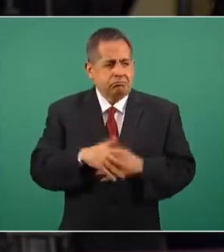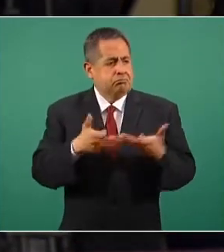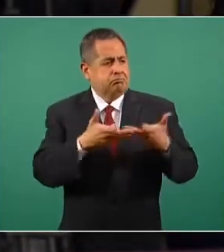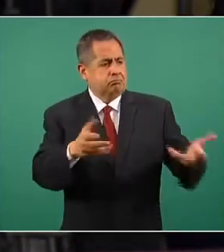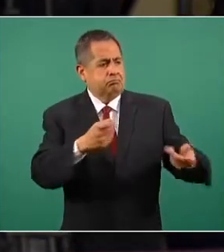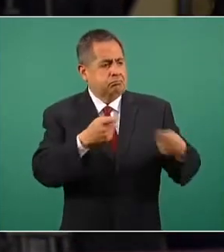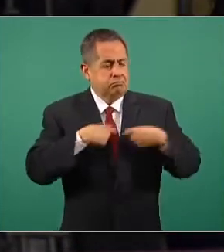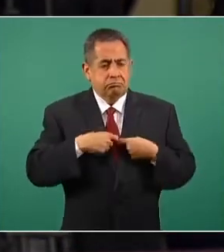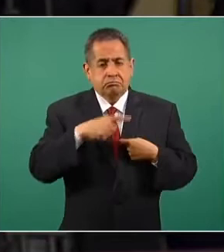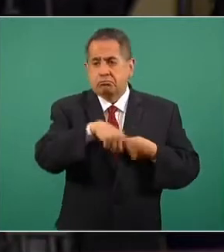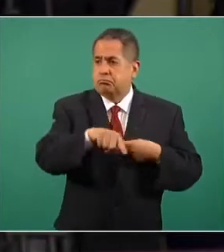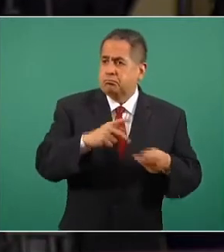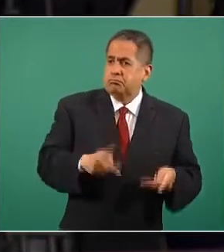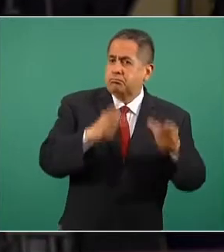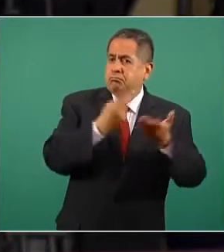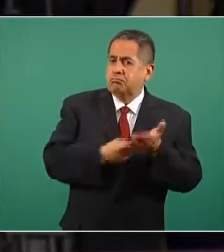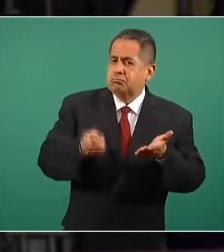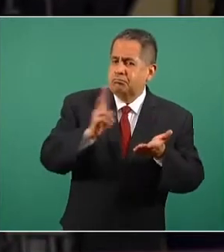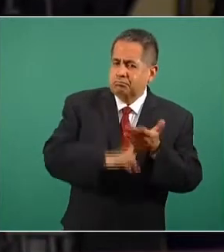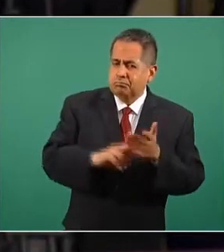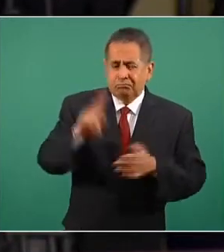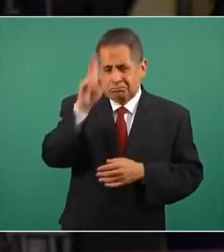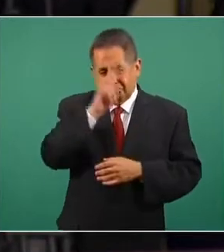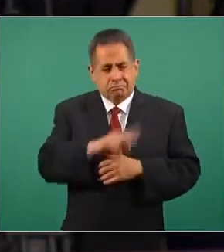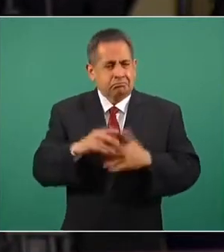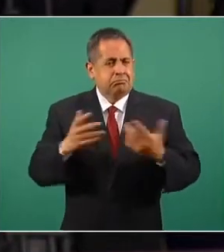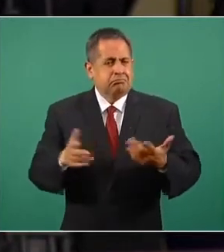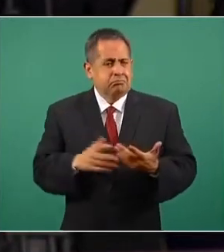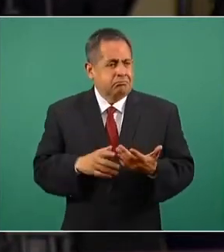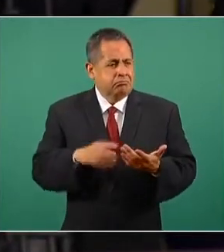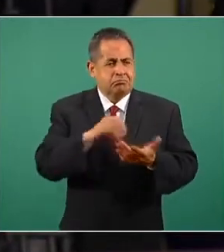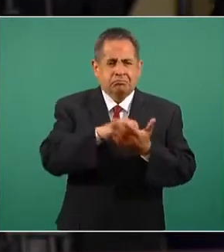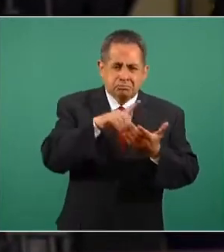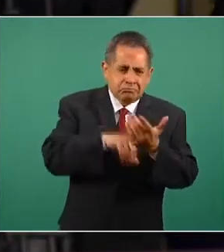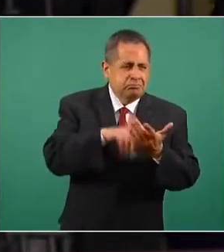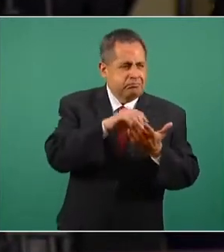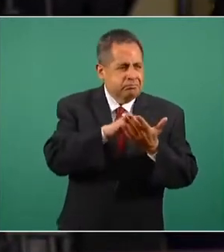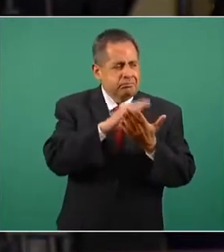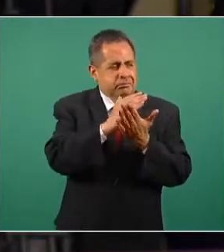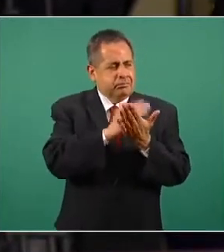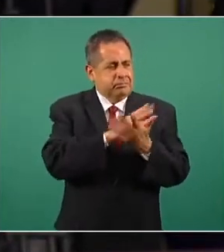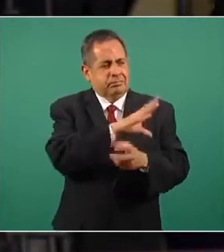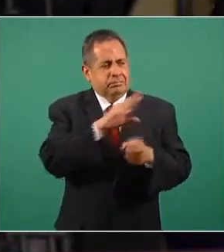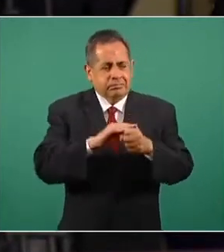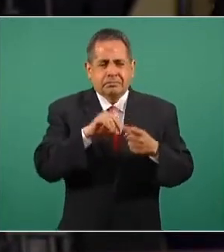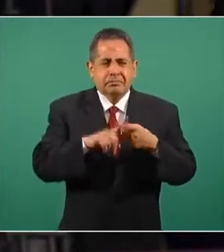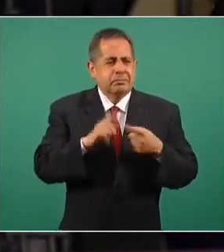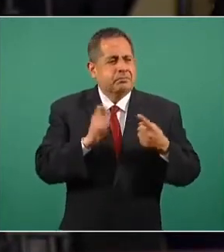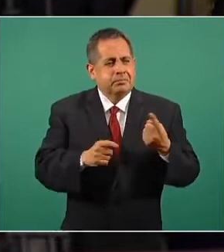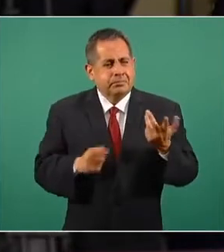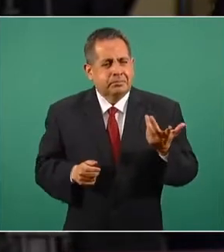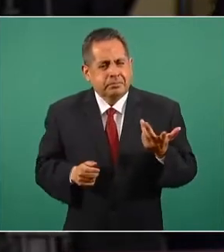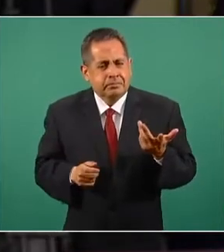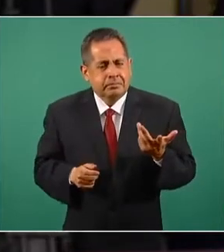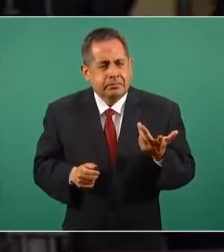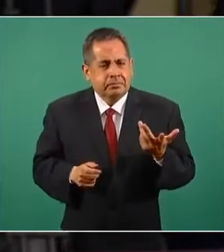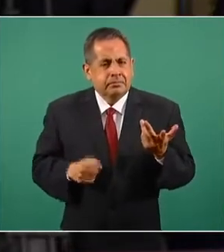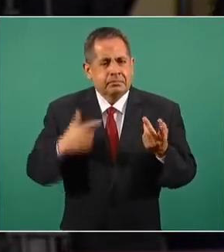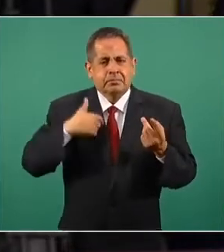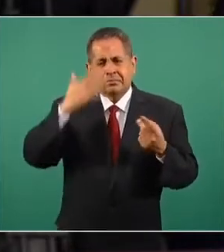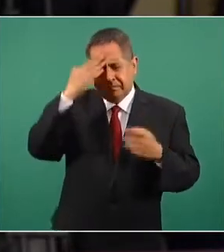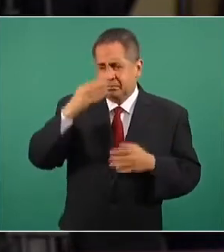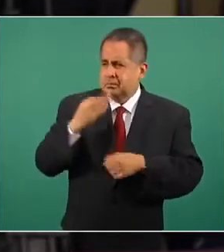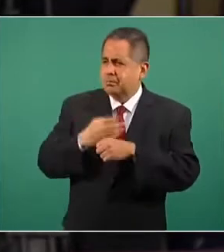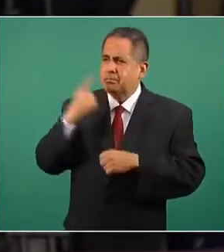la constructora vende dos veces también el registro público y todo. Y yo sé que agarraron ustedes un país